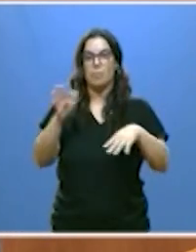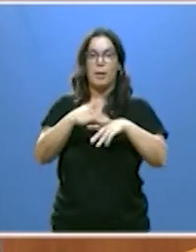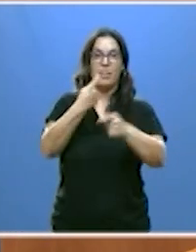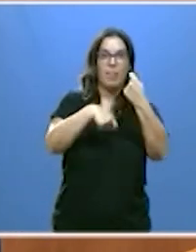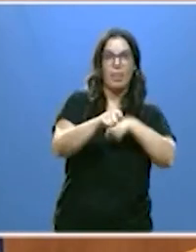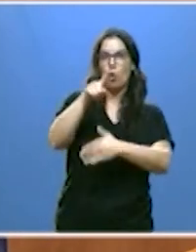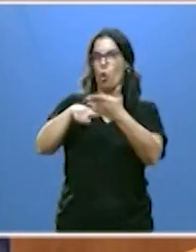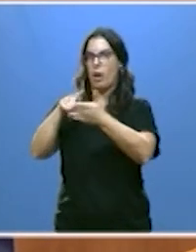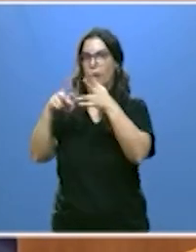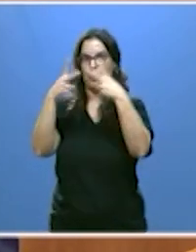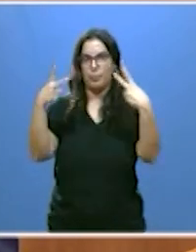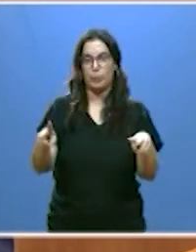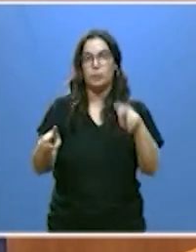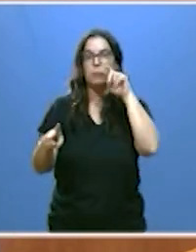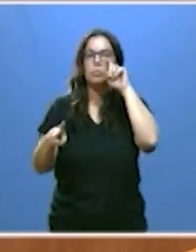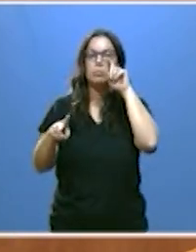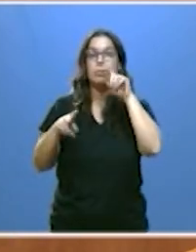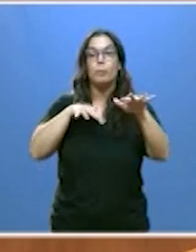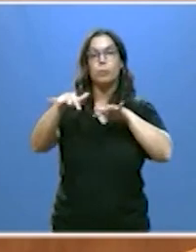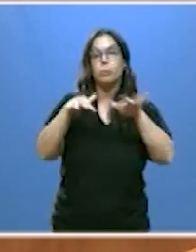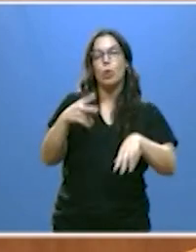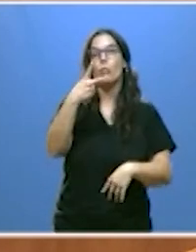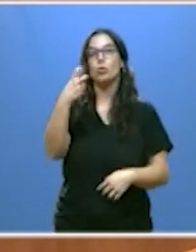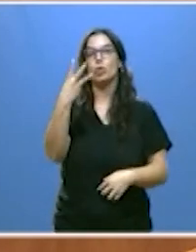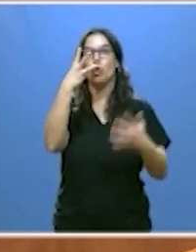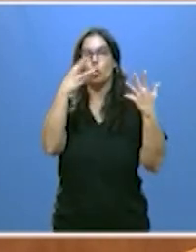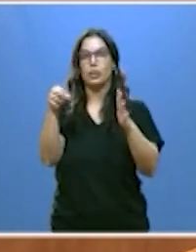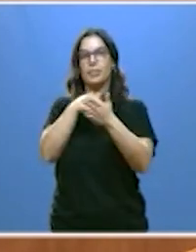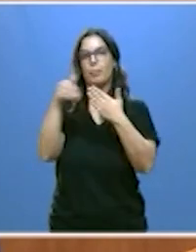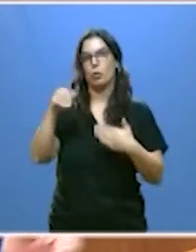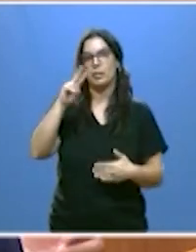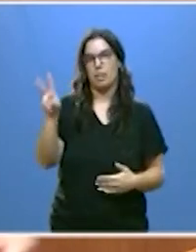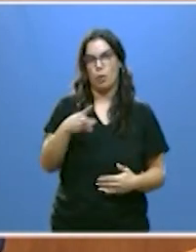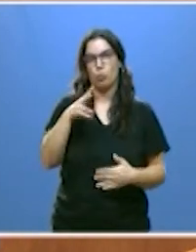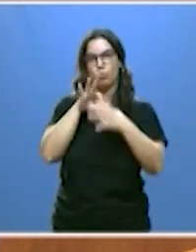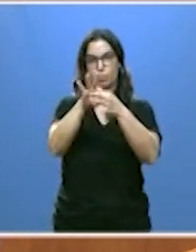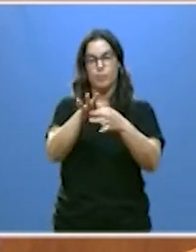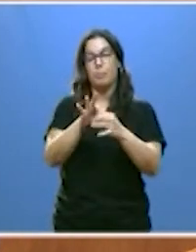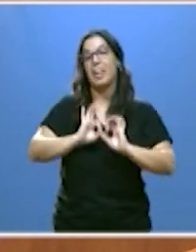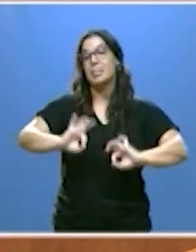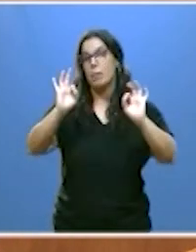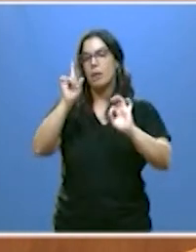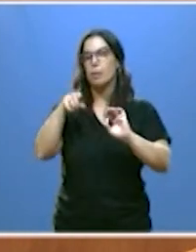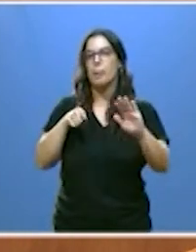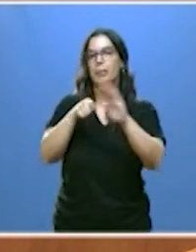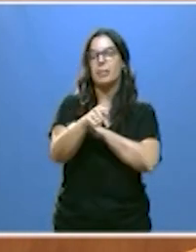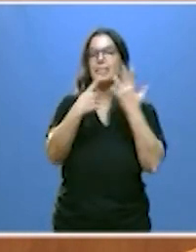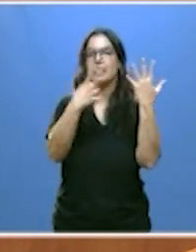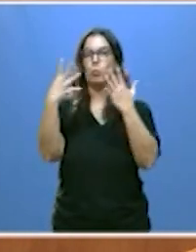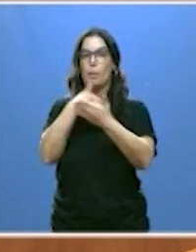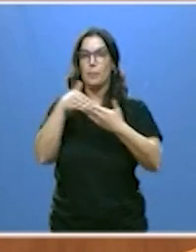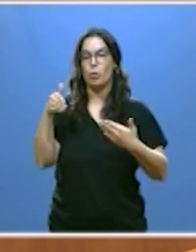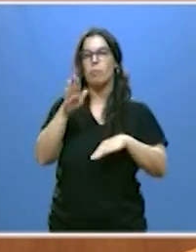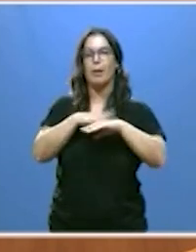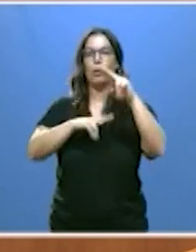como en alquiler movilizando más de 280 millones para ello de manera especial vamos a invertir 79 millones